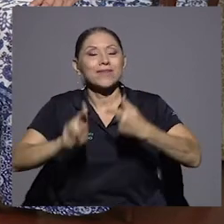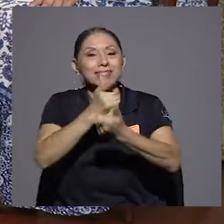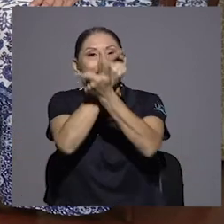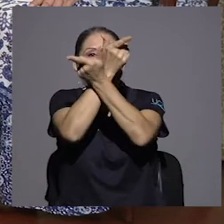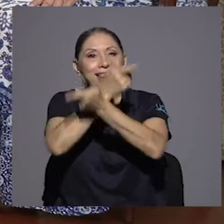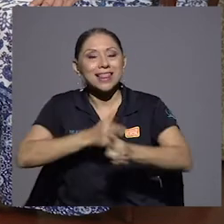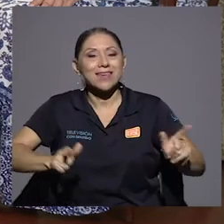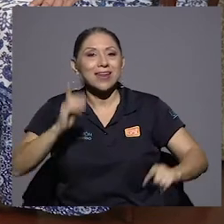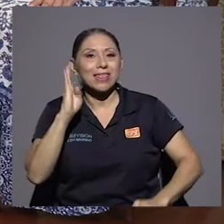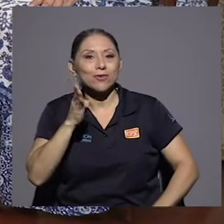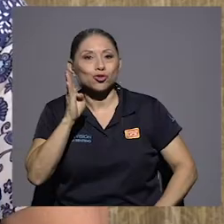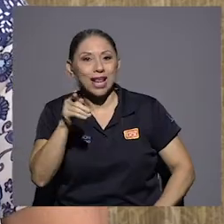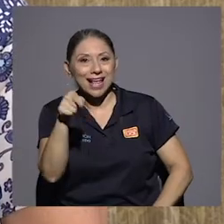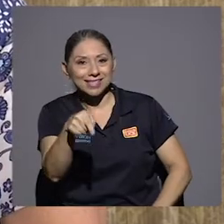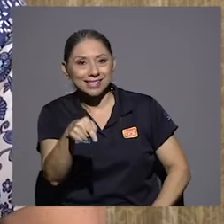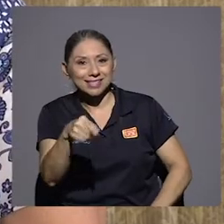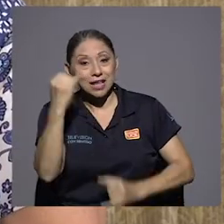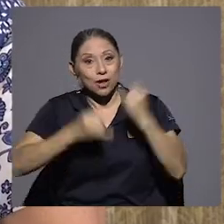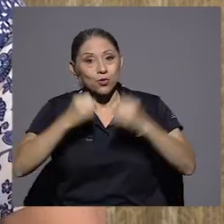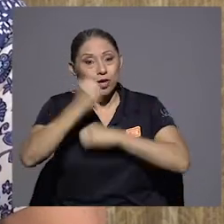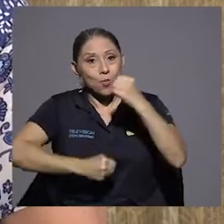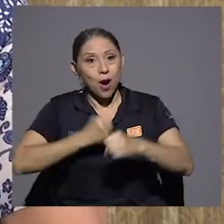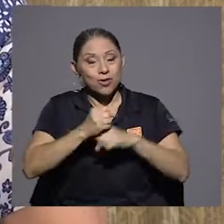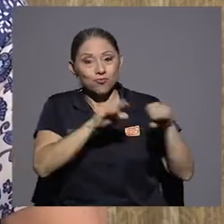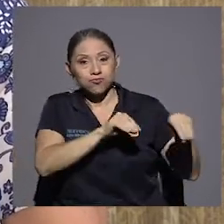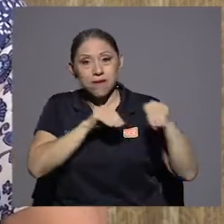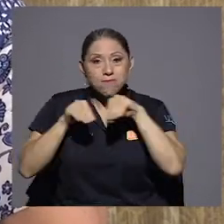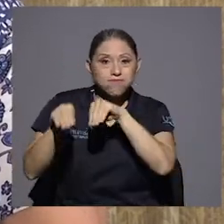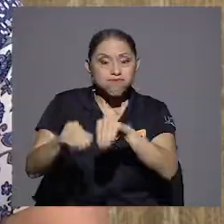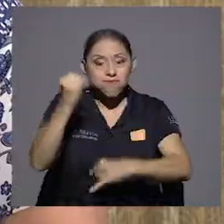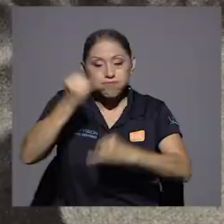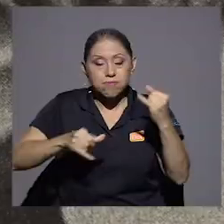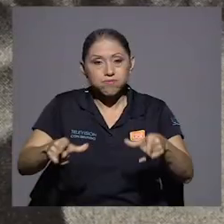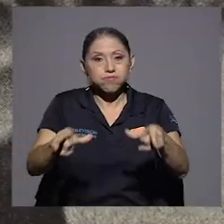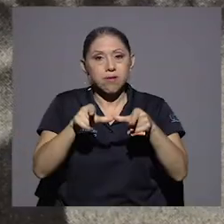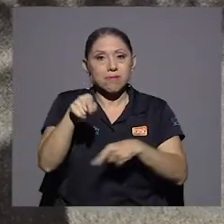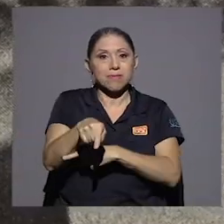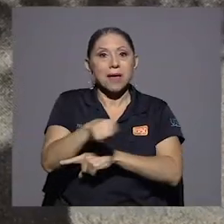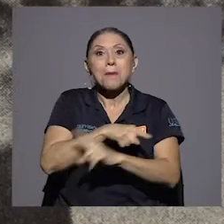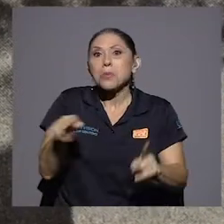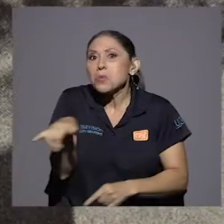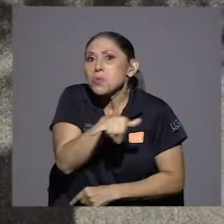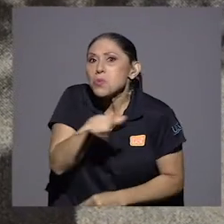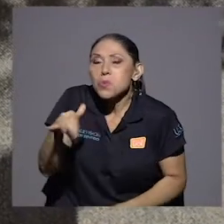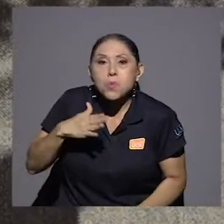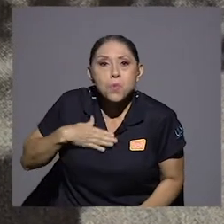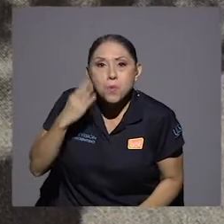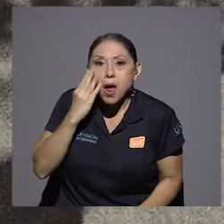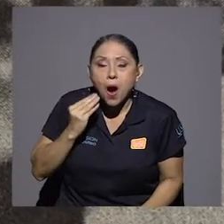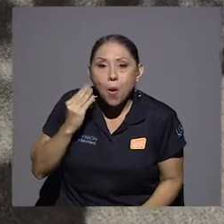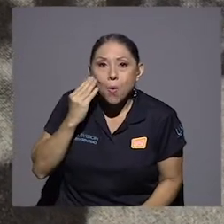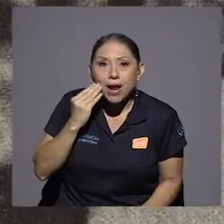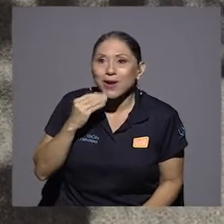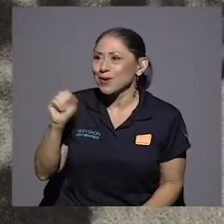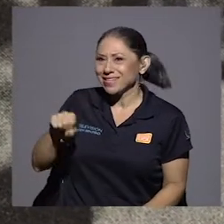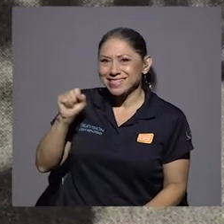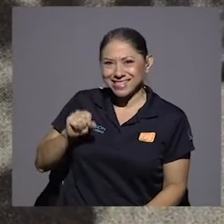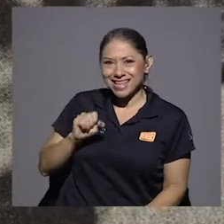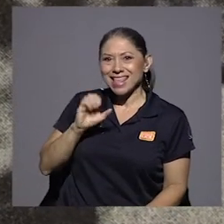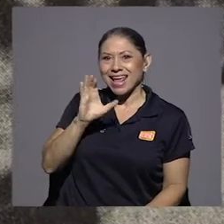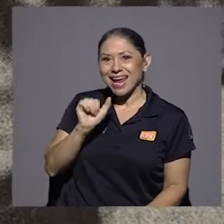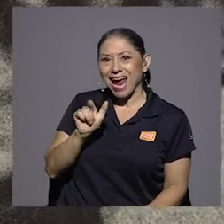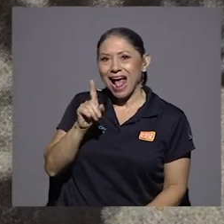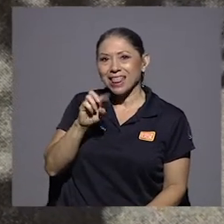pasó a la Universidad Libre de Bruselas. Pero, sí, el mismo recorrido de mi abuelo. El mismo recorrido de Calderón mismo recorrido de